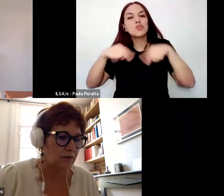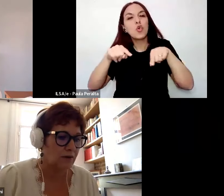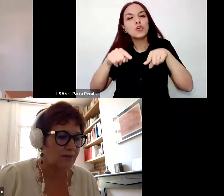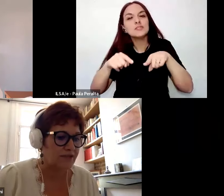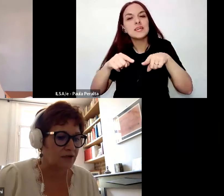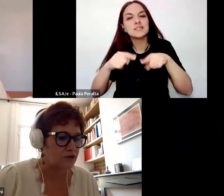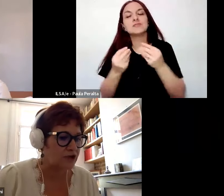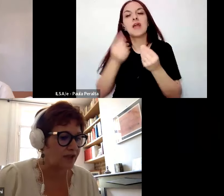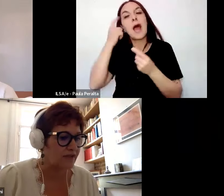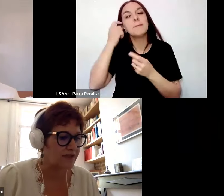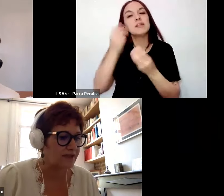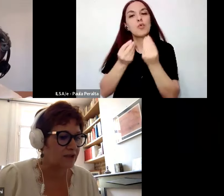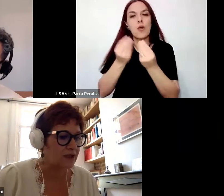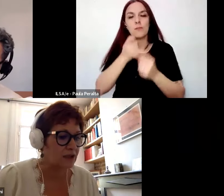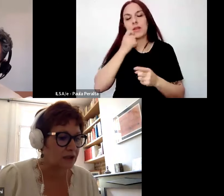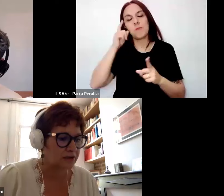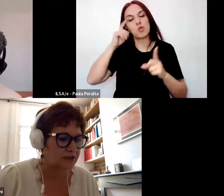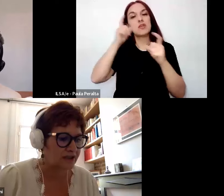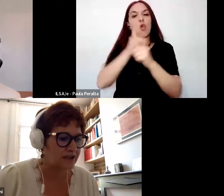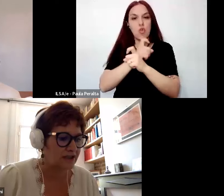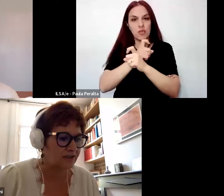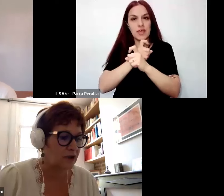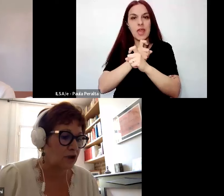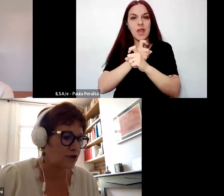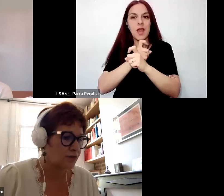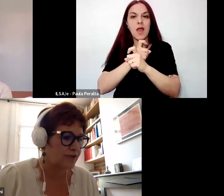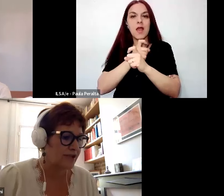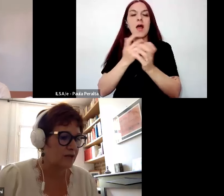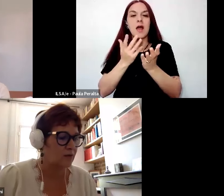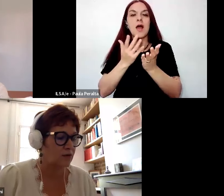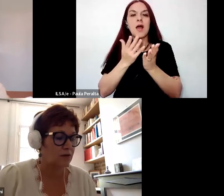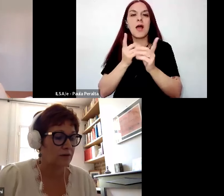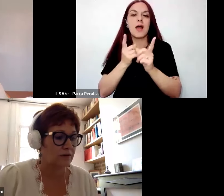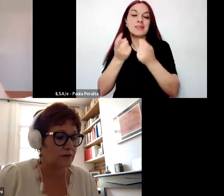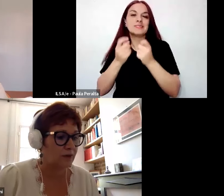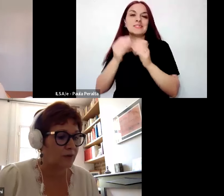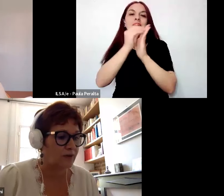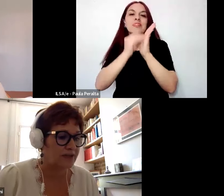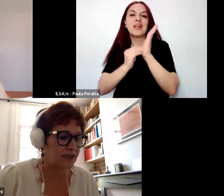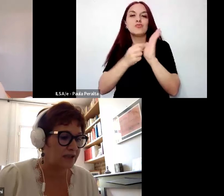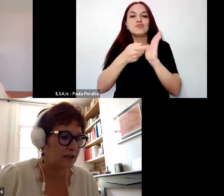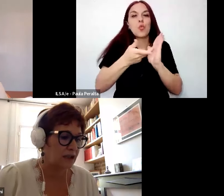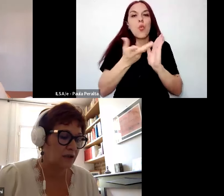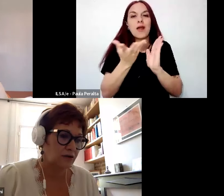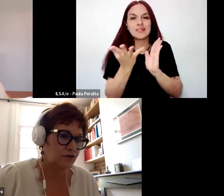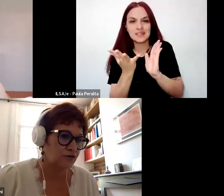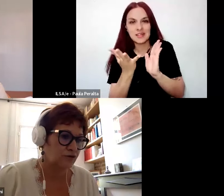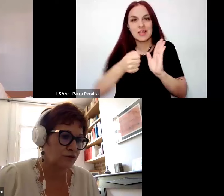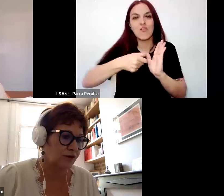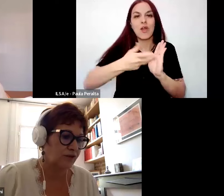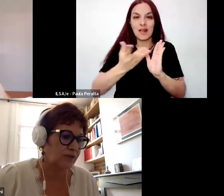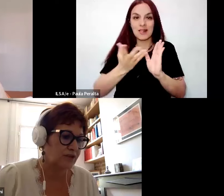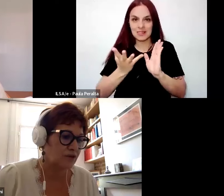ejemplo, la psicología con datos cuantitativos. También en